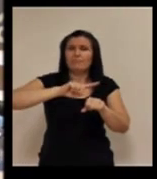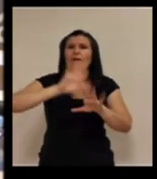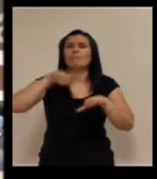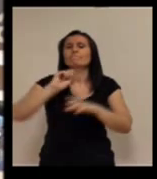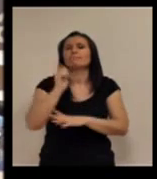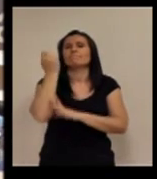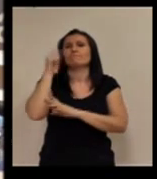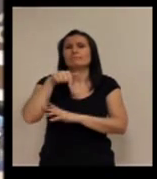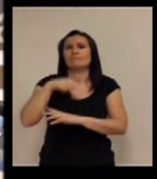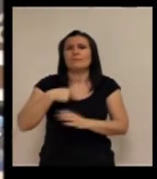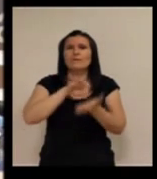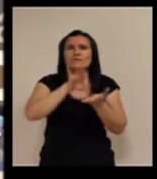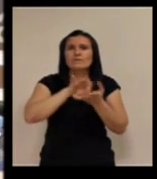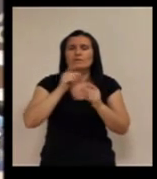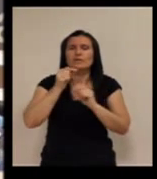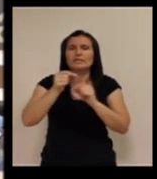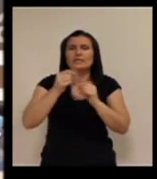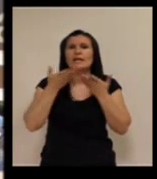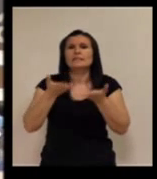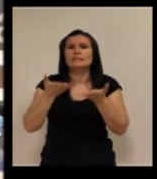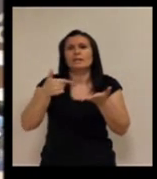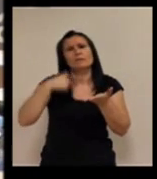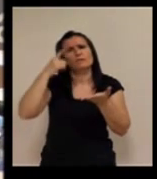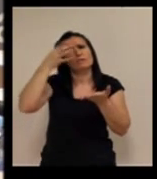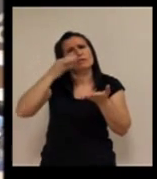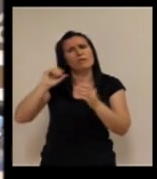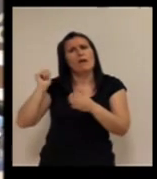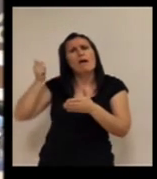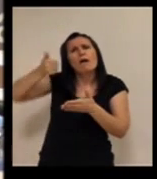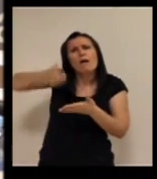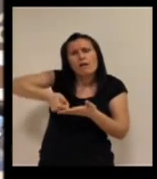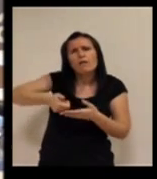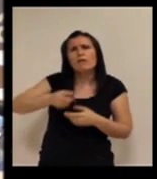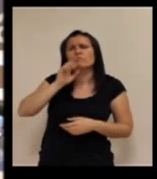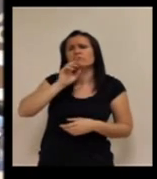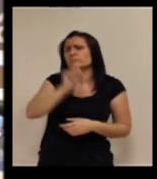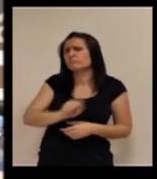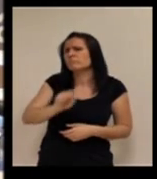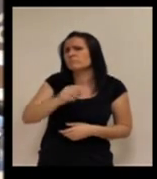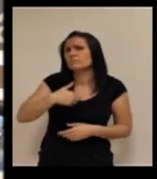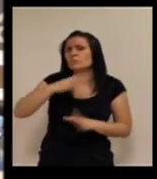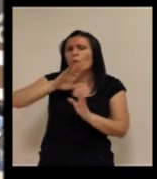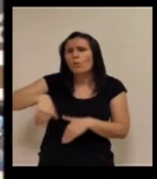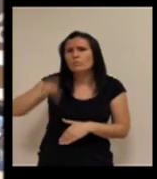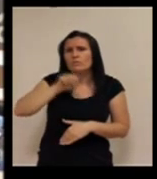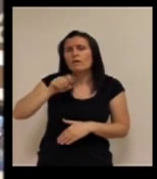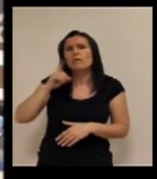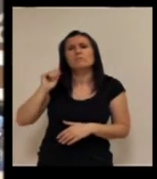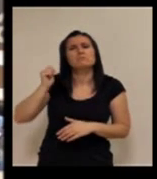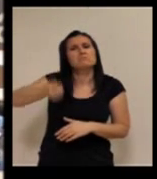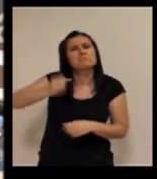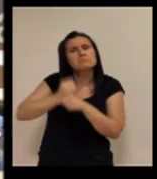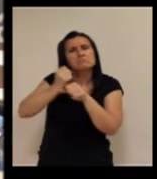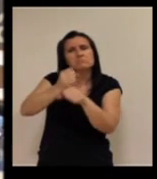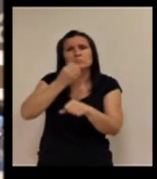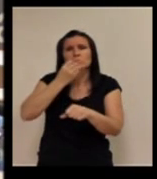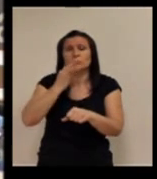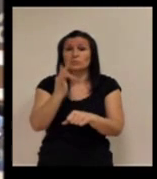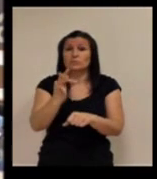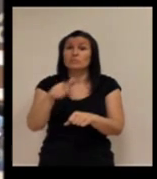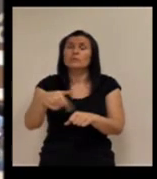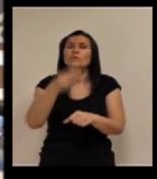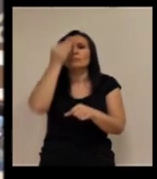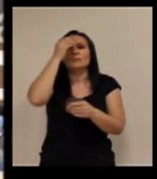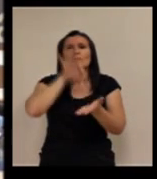conseguimos hacer del servicio de teleasistencia, que yo creo que ha hecho un recorrido fantástico Begoña en estos últimos años, bueno, pues un